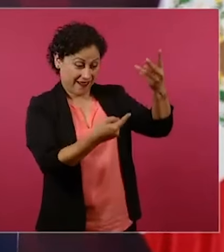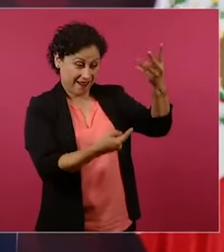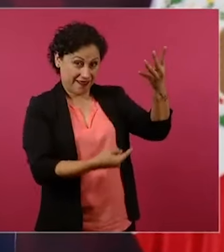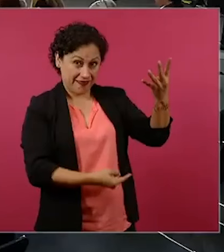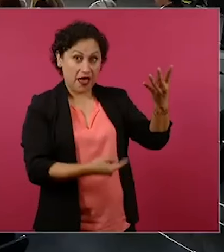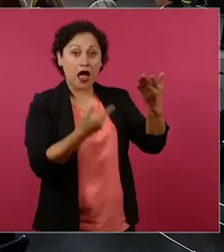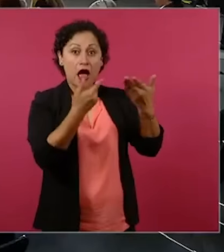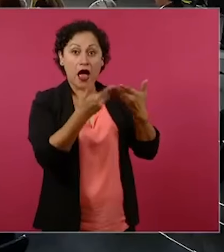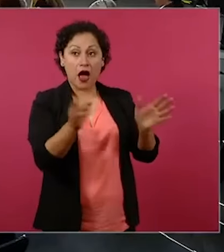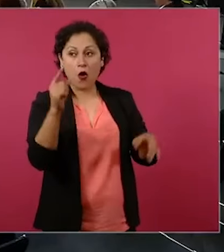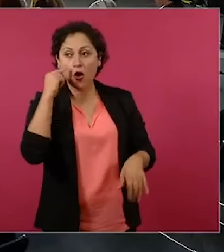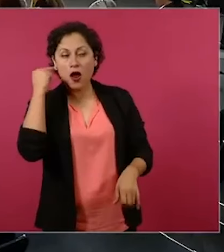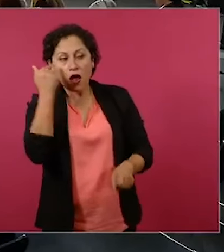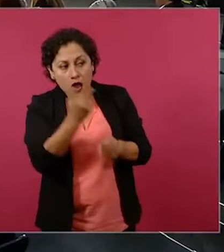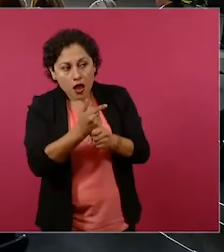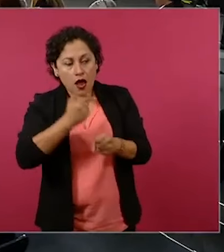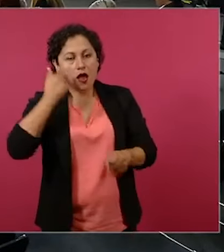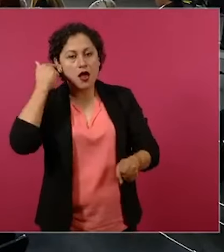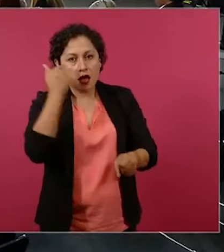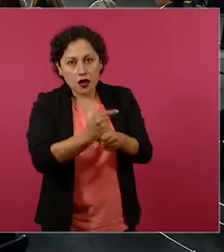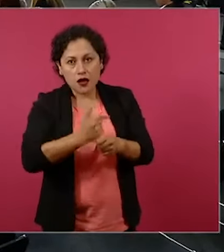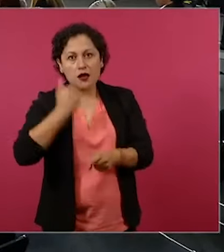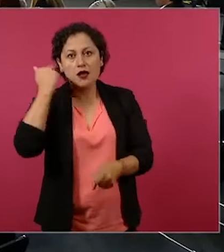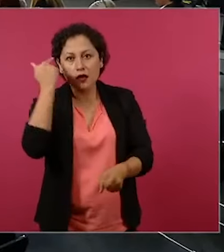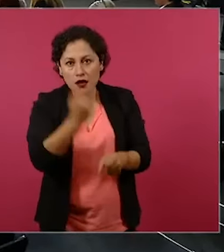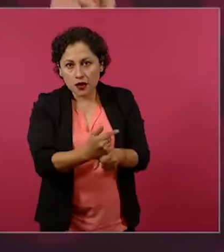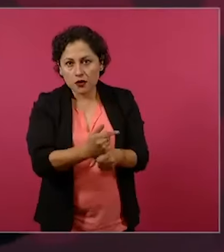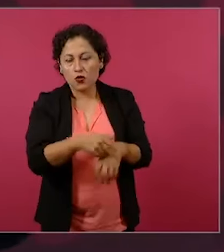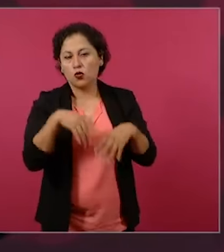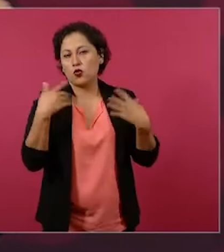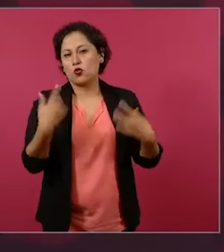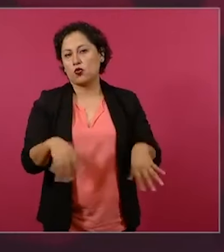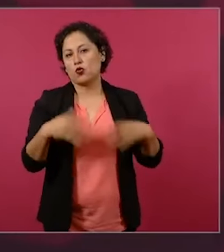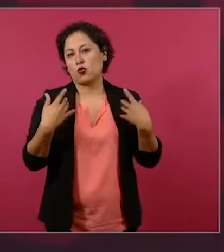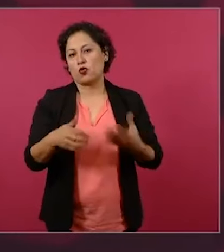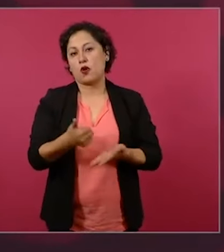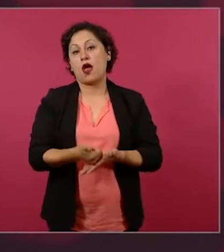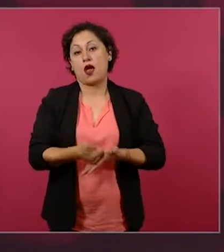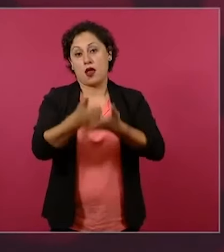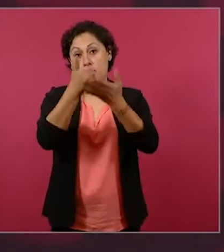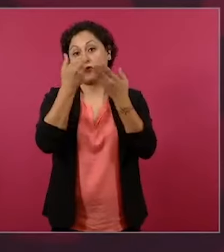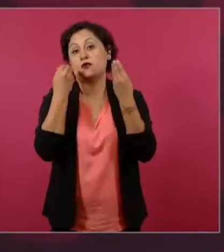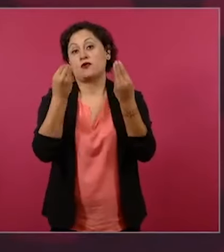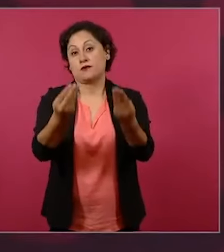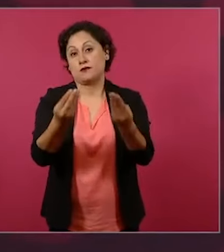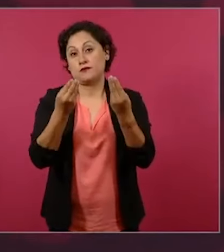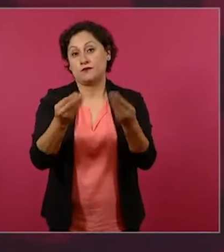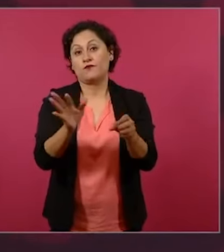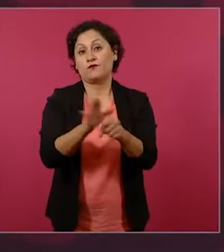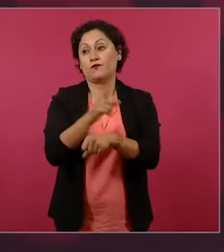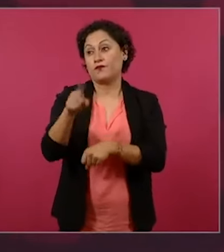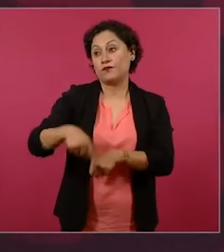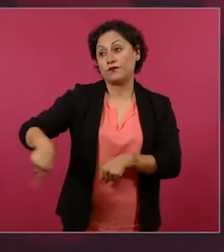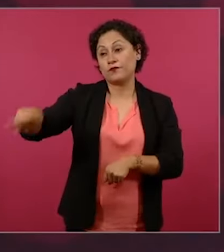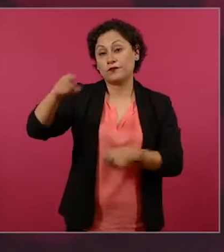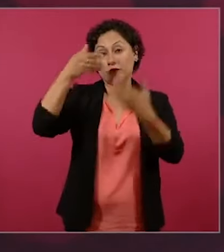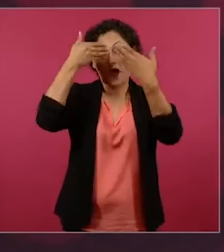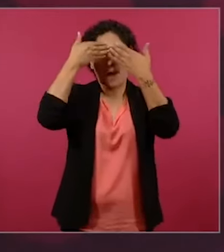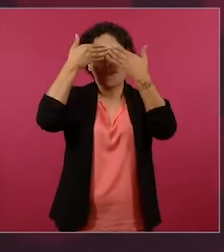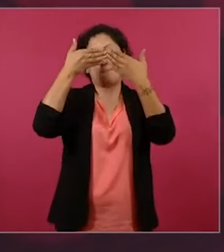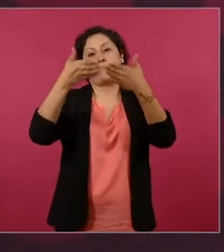a ventilar cosas que se mantenían